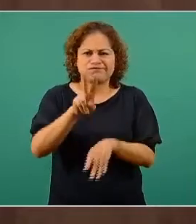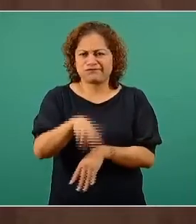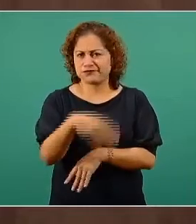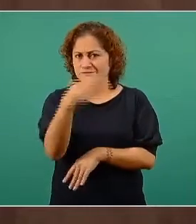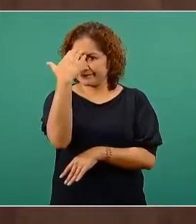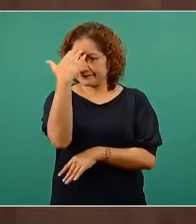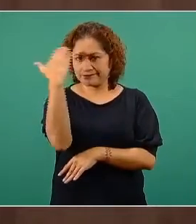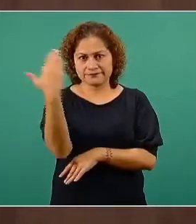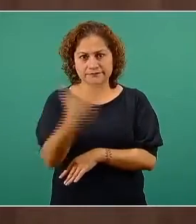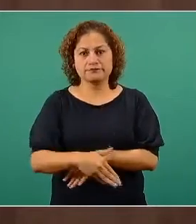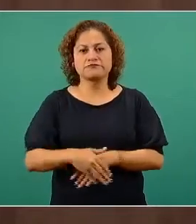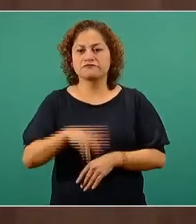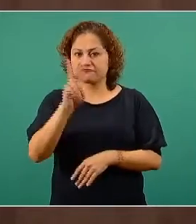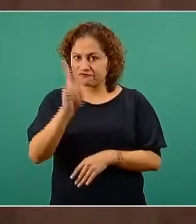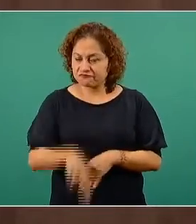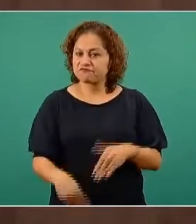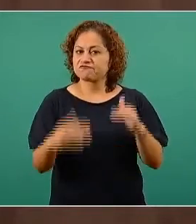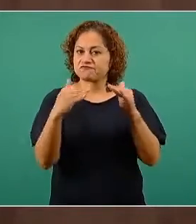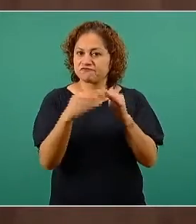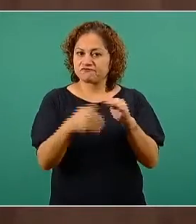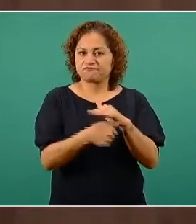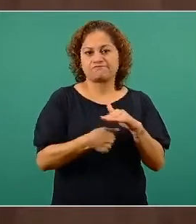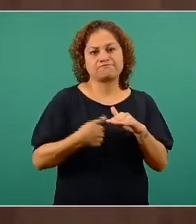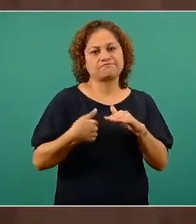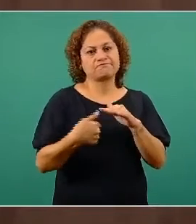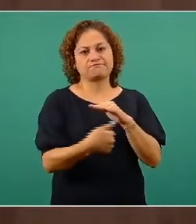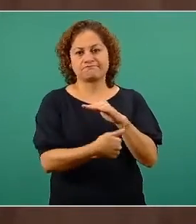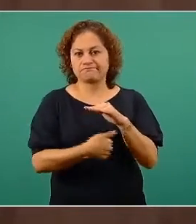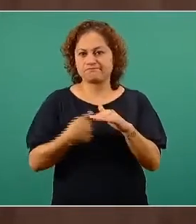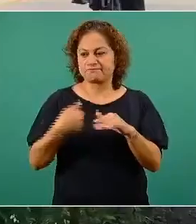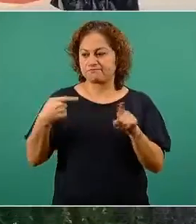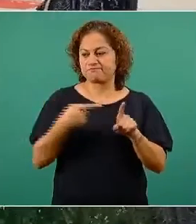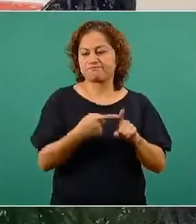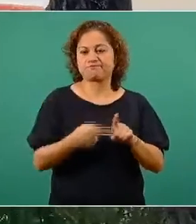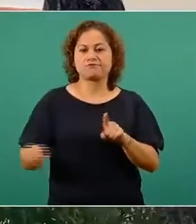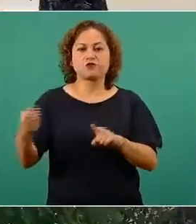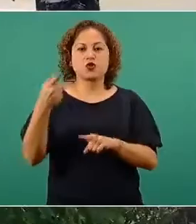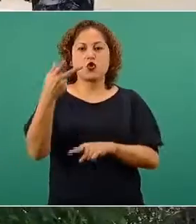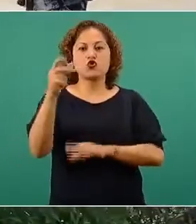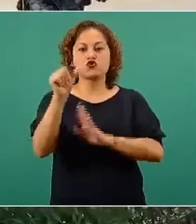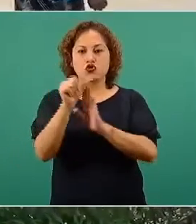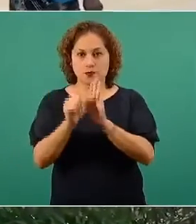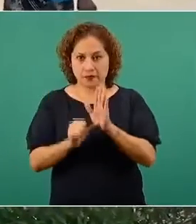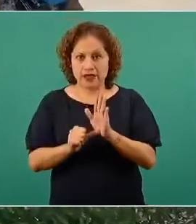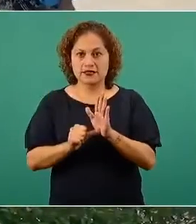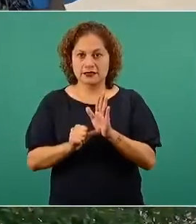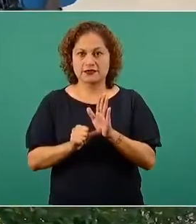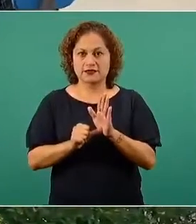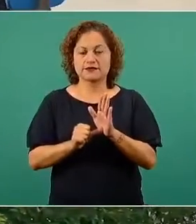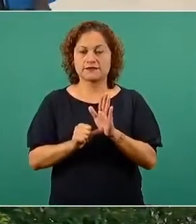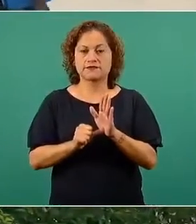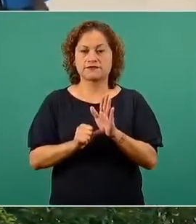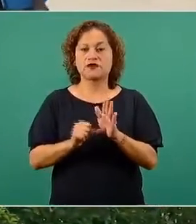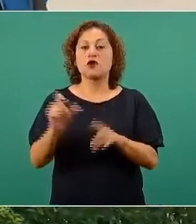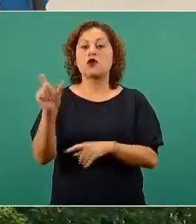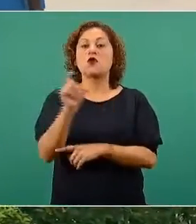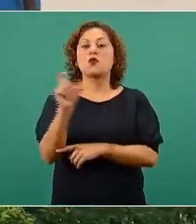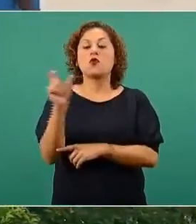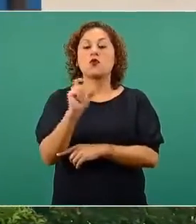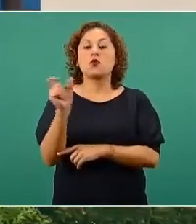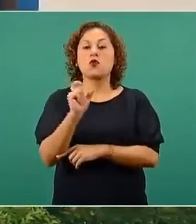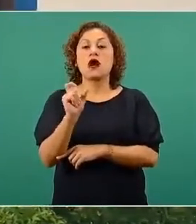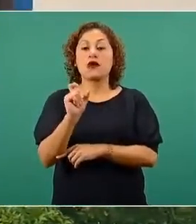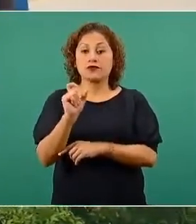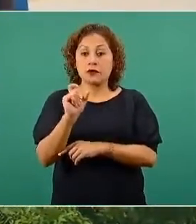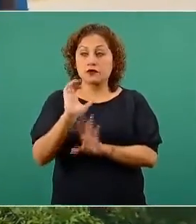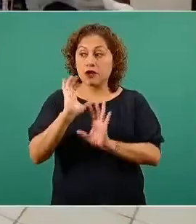terrible. Encerrados a piedra y lodo casi ocho meses. Hasta que empezamos a salir un poco más. Y